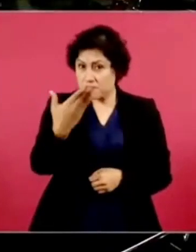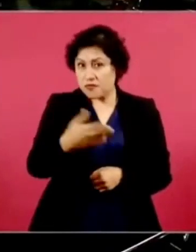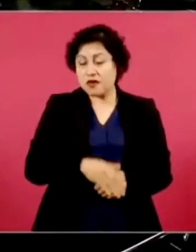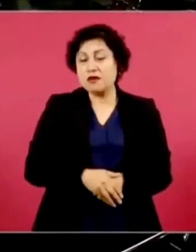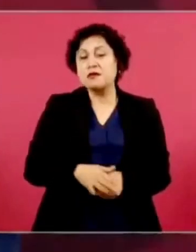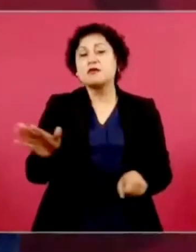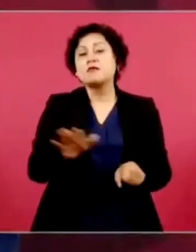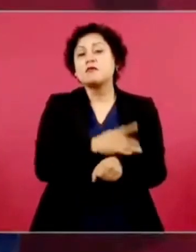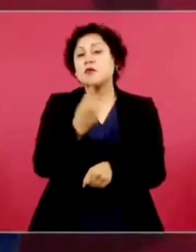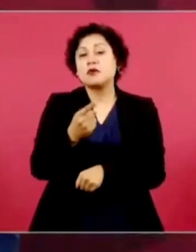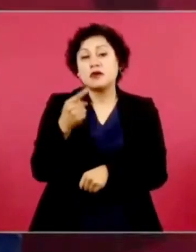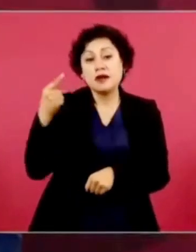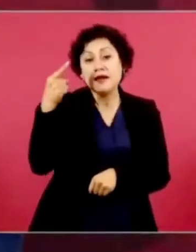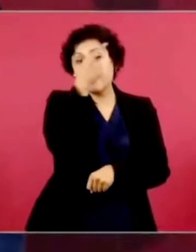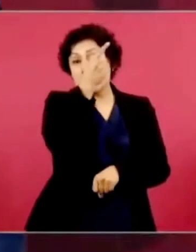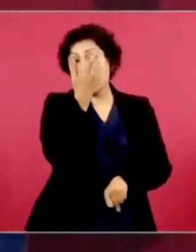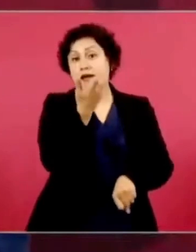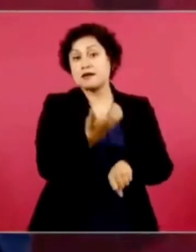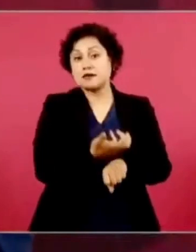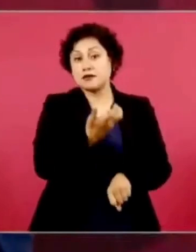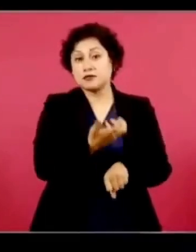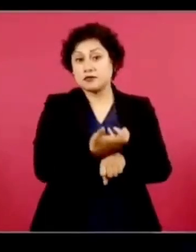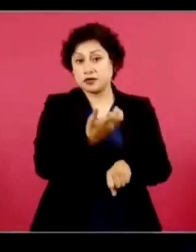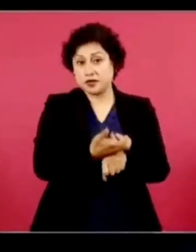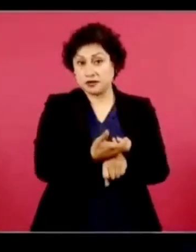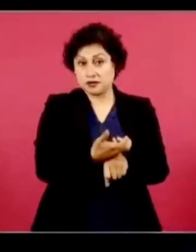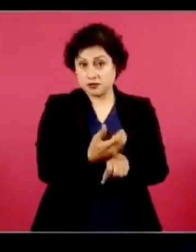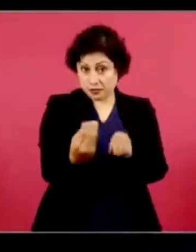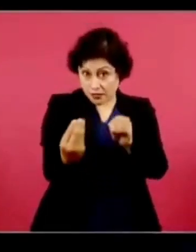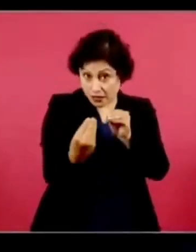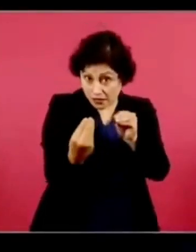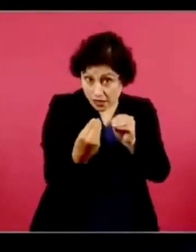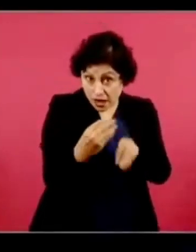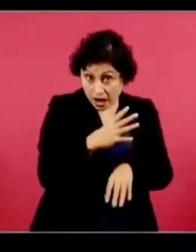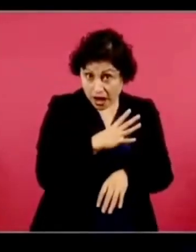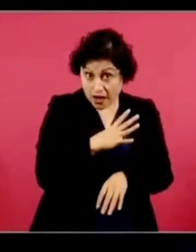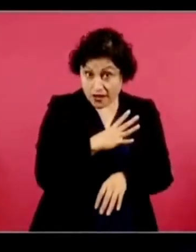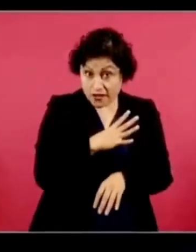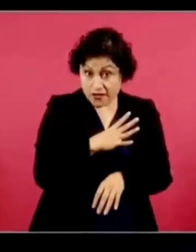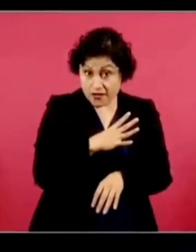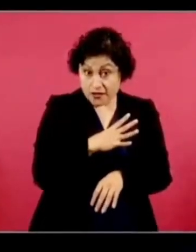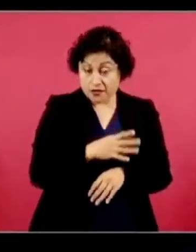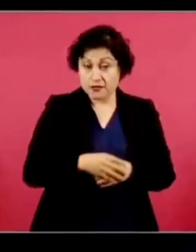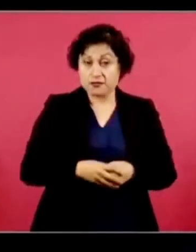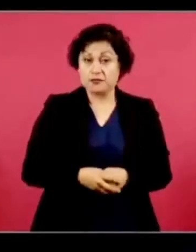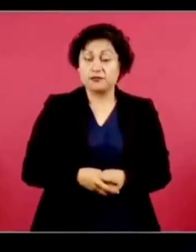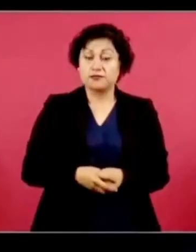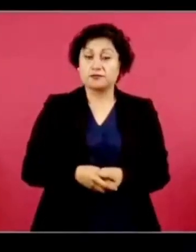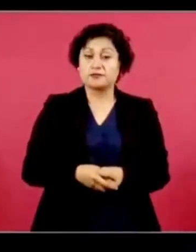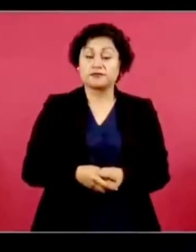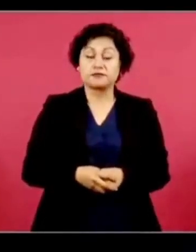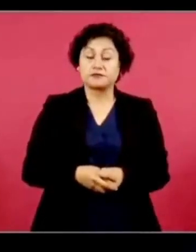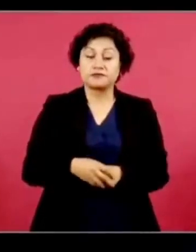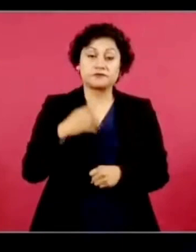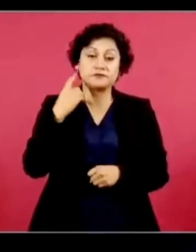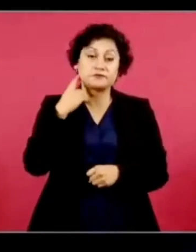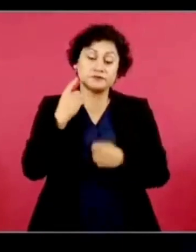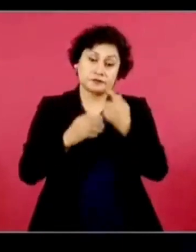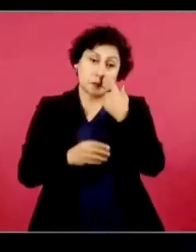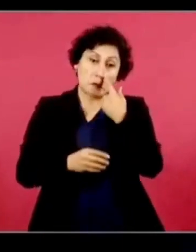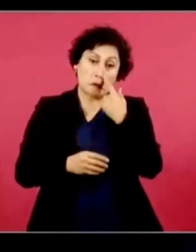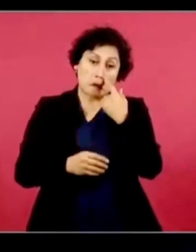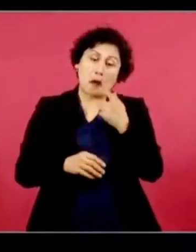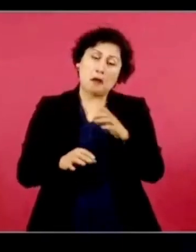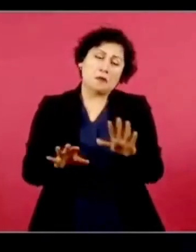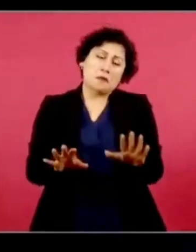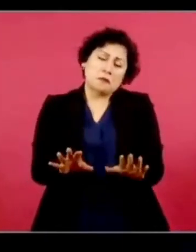a dejar a los presidentes hablar así. No, pero en Estados Unidos habría habido una sanción por eso. sí, sí, sí,